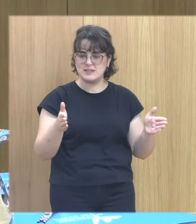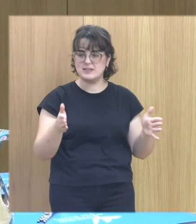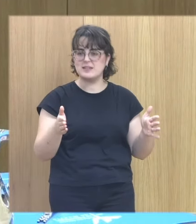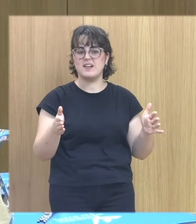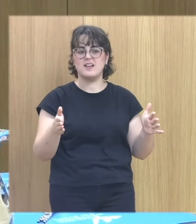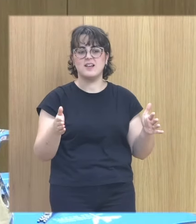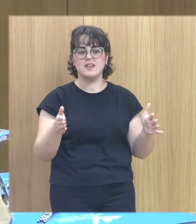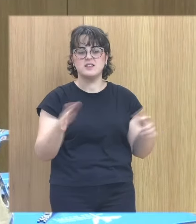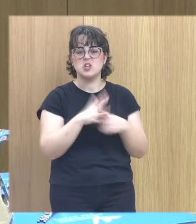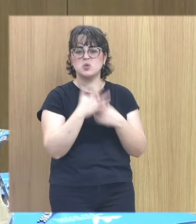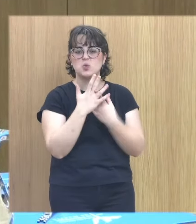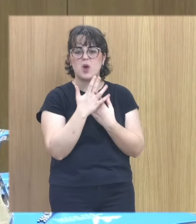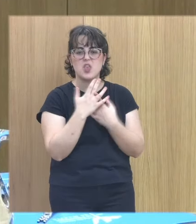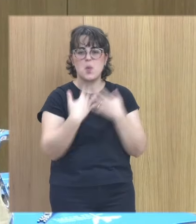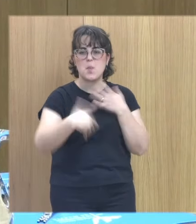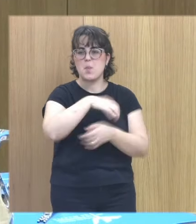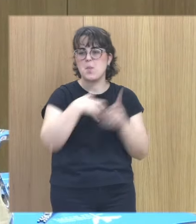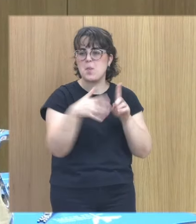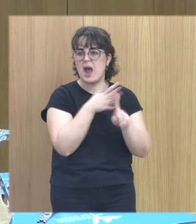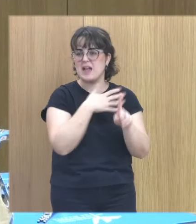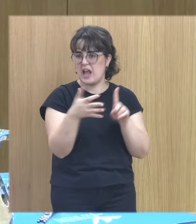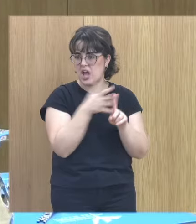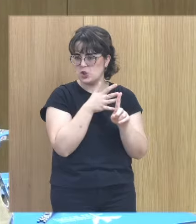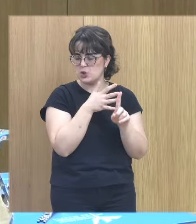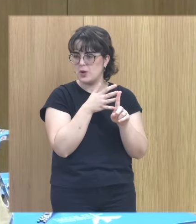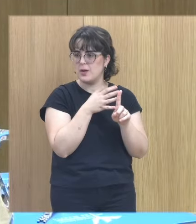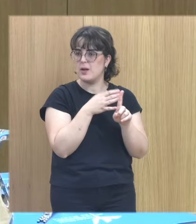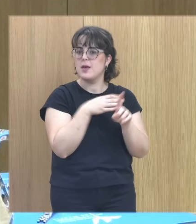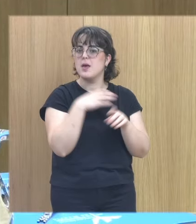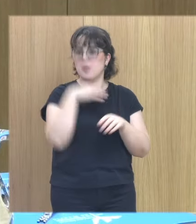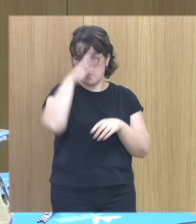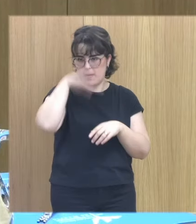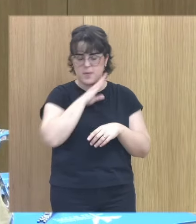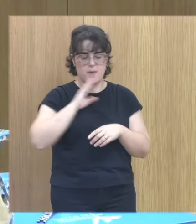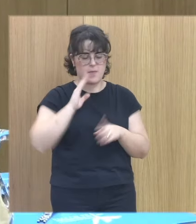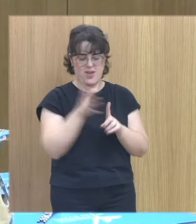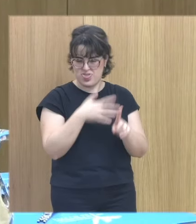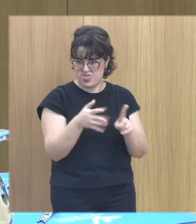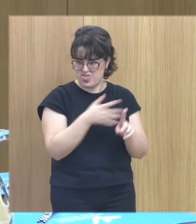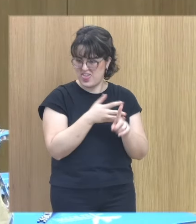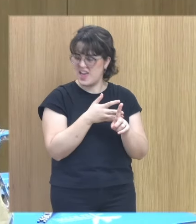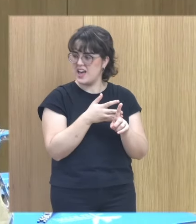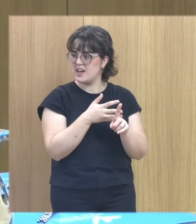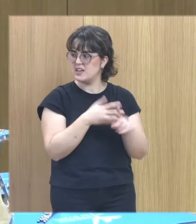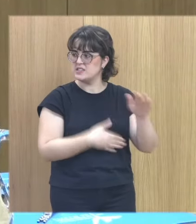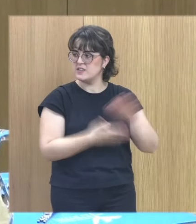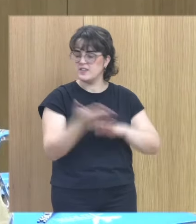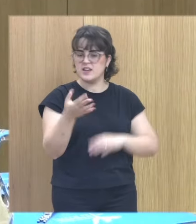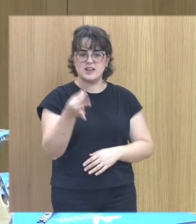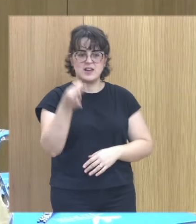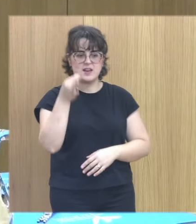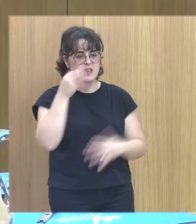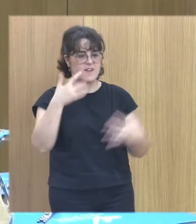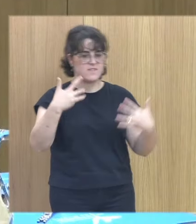están en una situación de maltrato ¿vale? por parte de sus progenitores no es la niña va a ser la